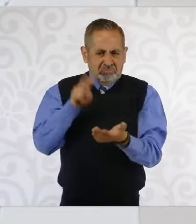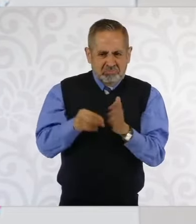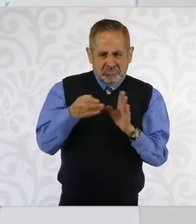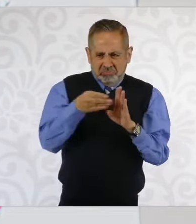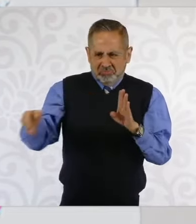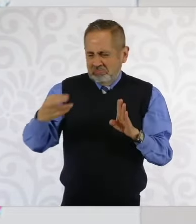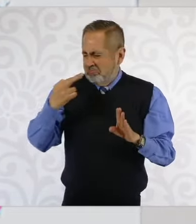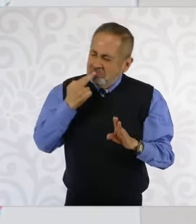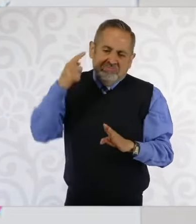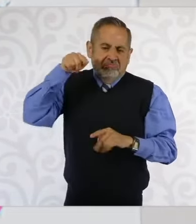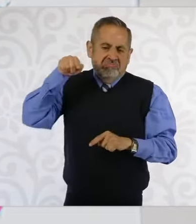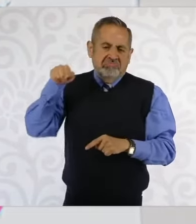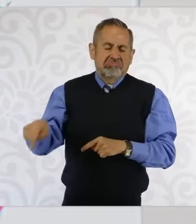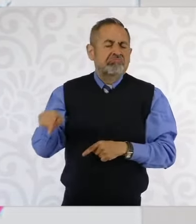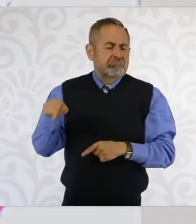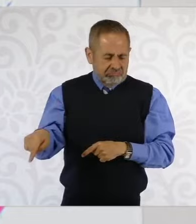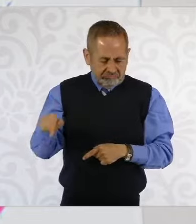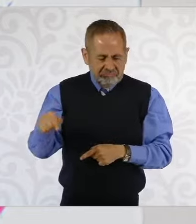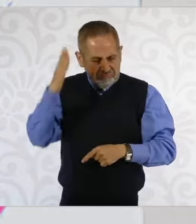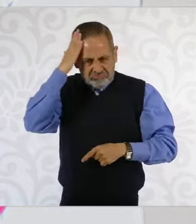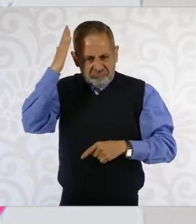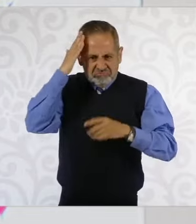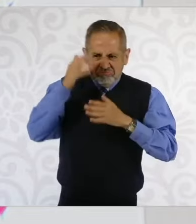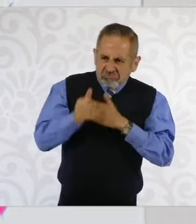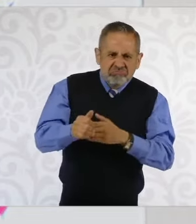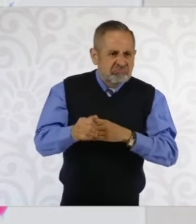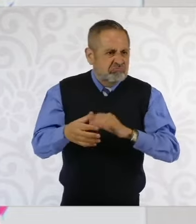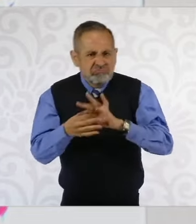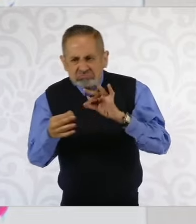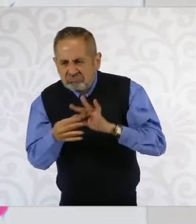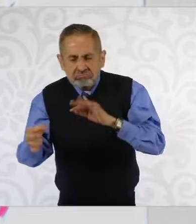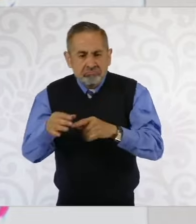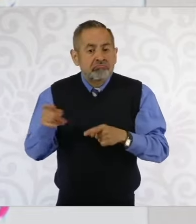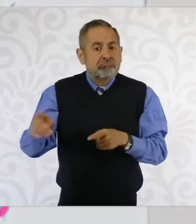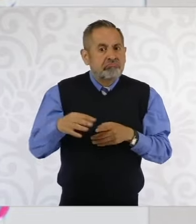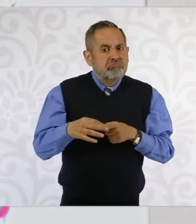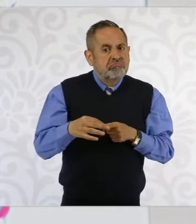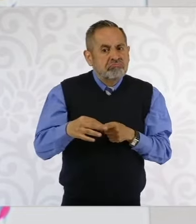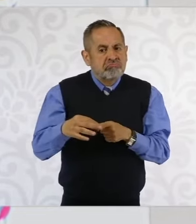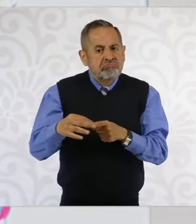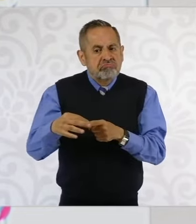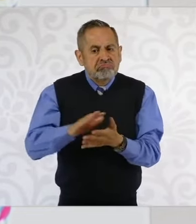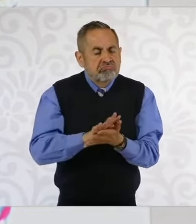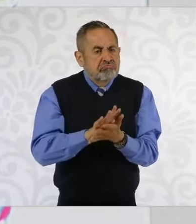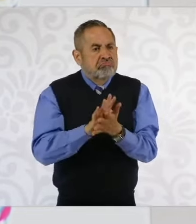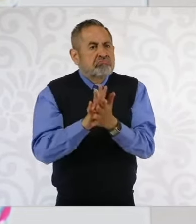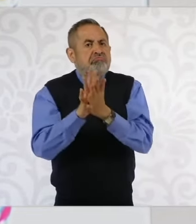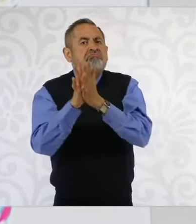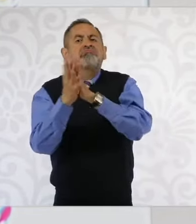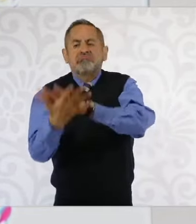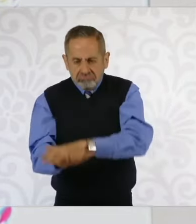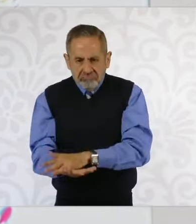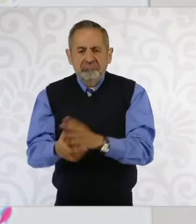menos, y el dirigente que condujo a la transformación de nuestro país.